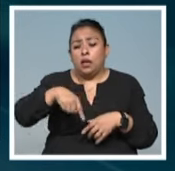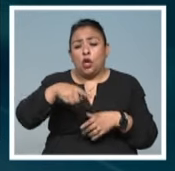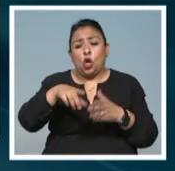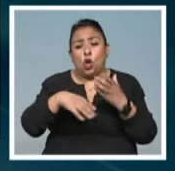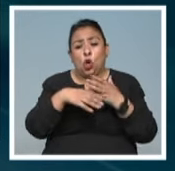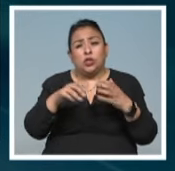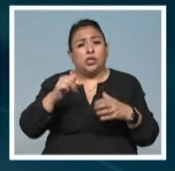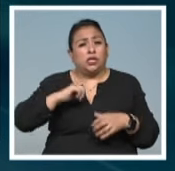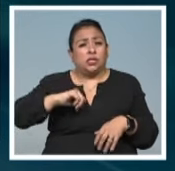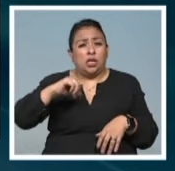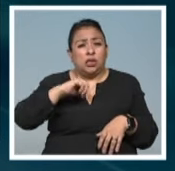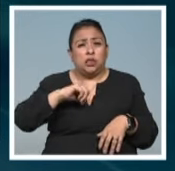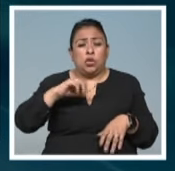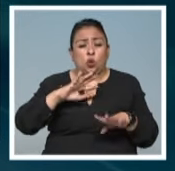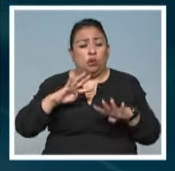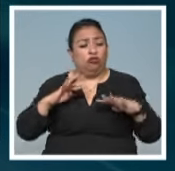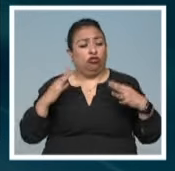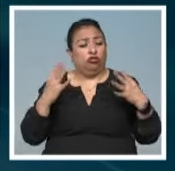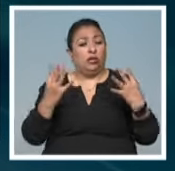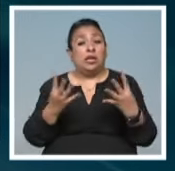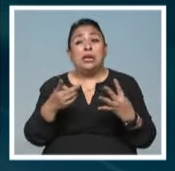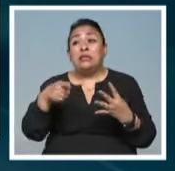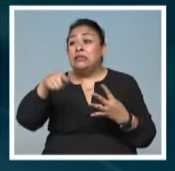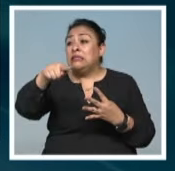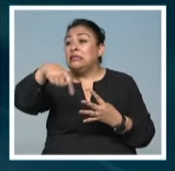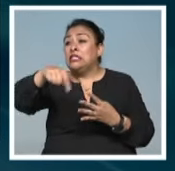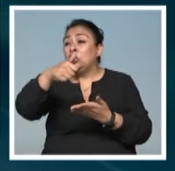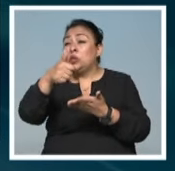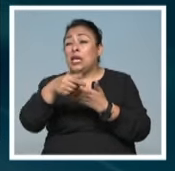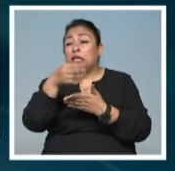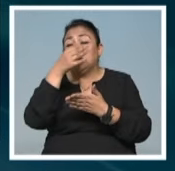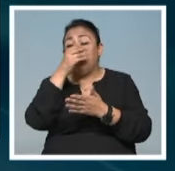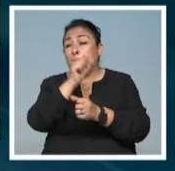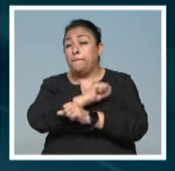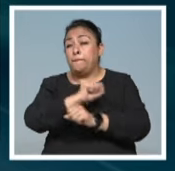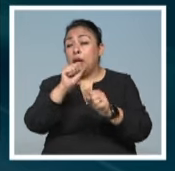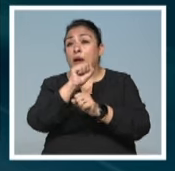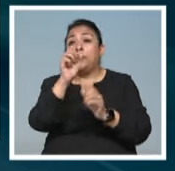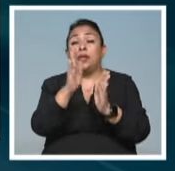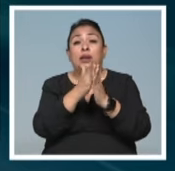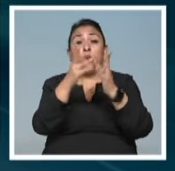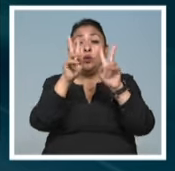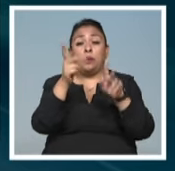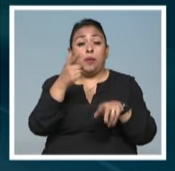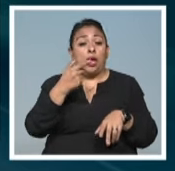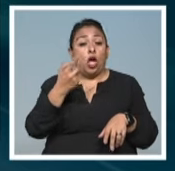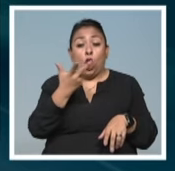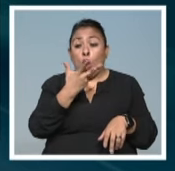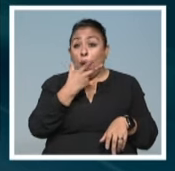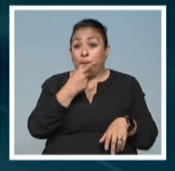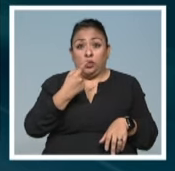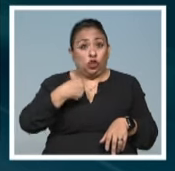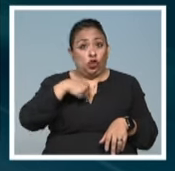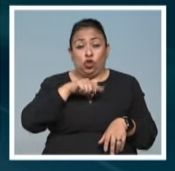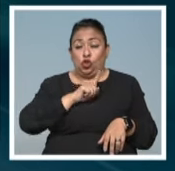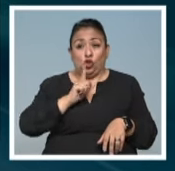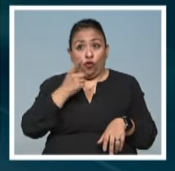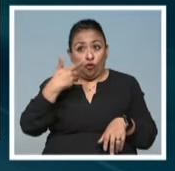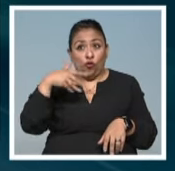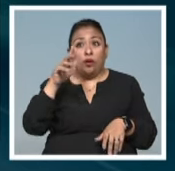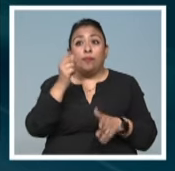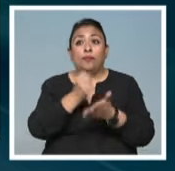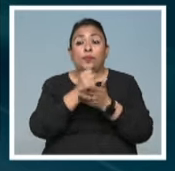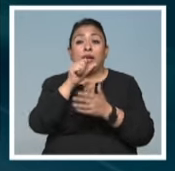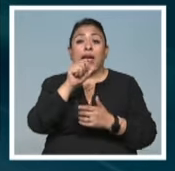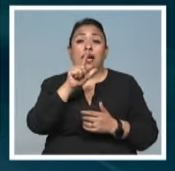cuando la ciudad está por explotar. El libro Los hombres que no fui ha sido publicado por